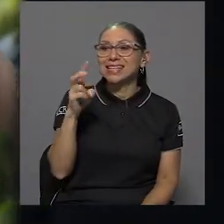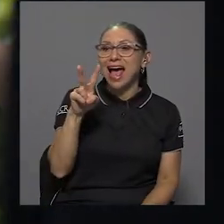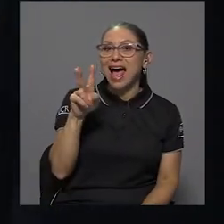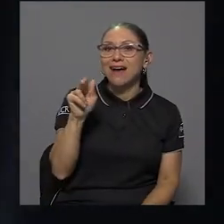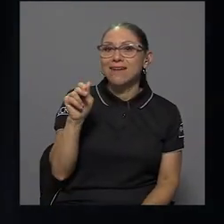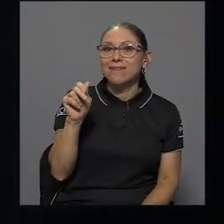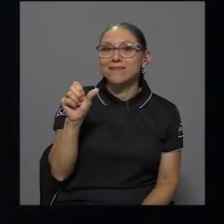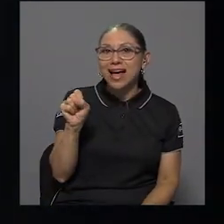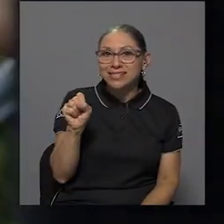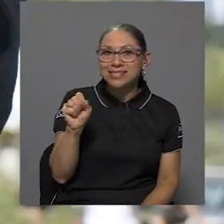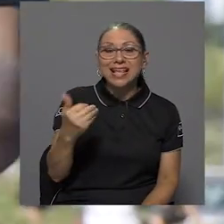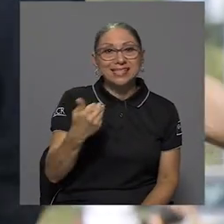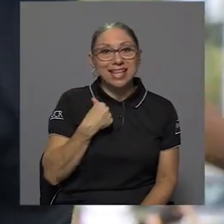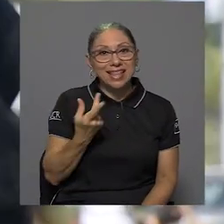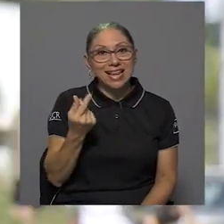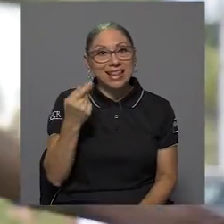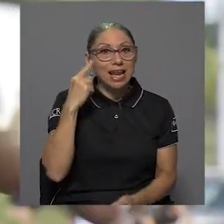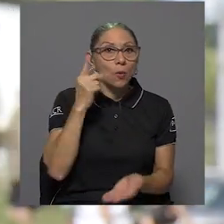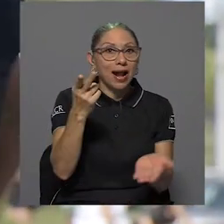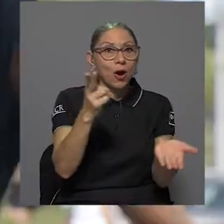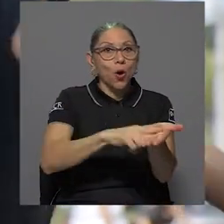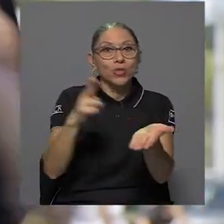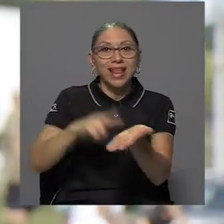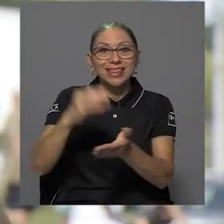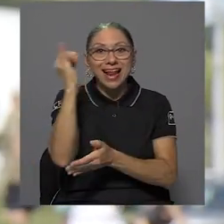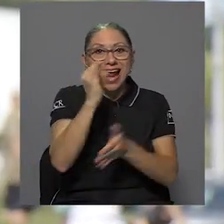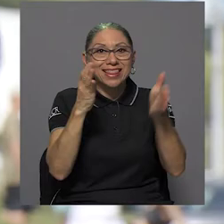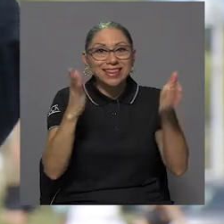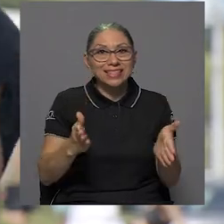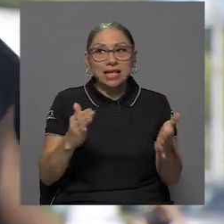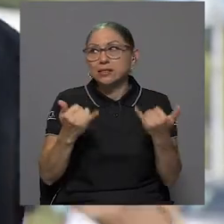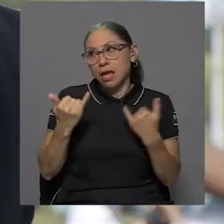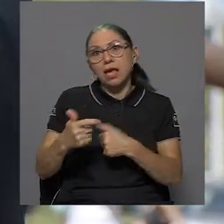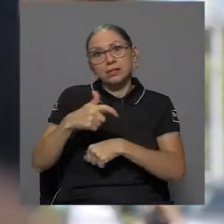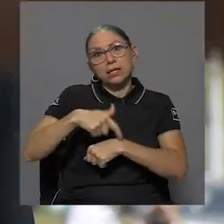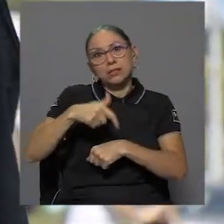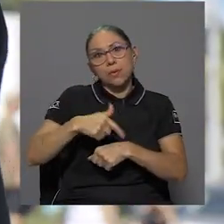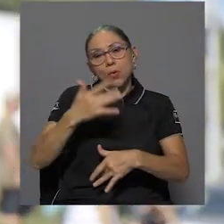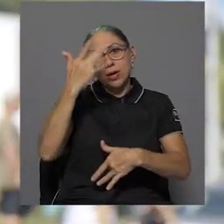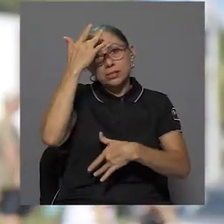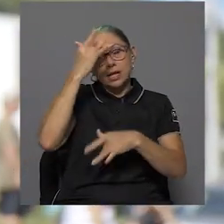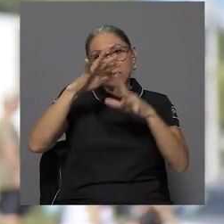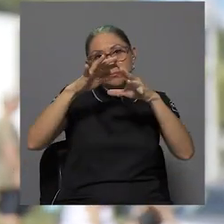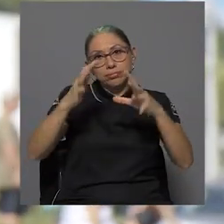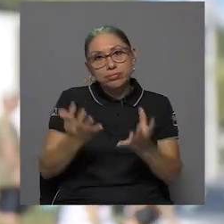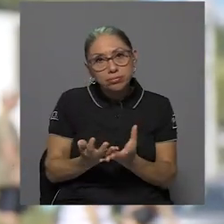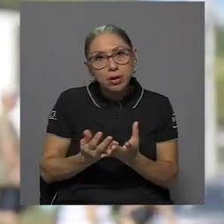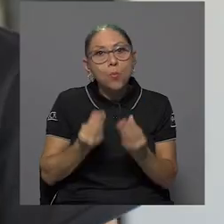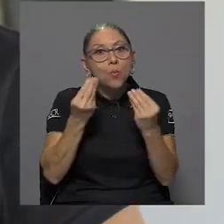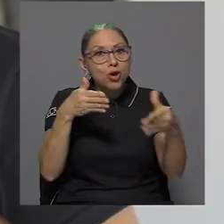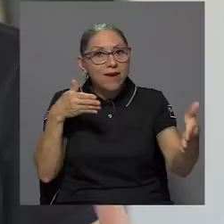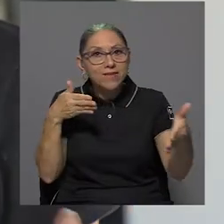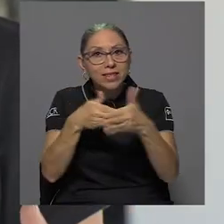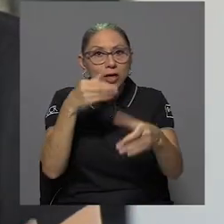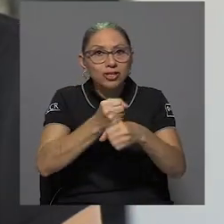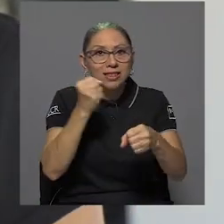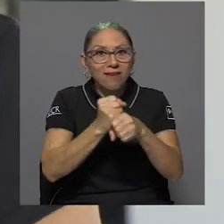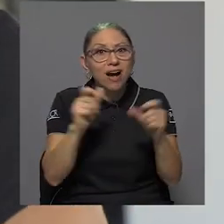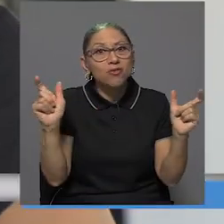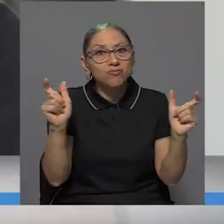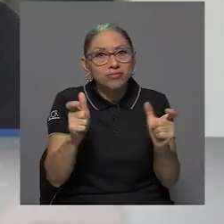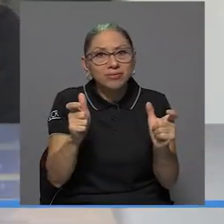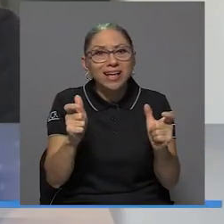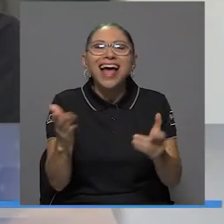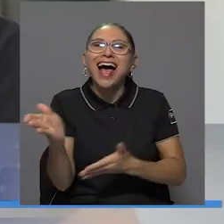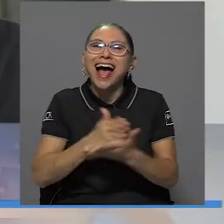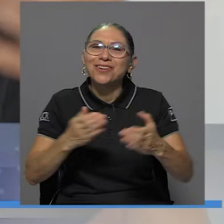también para poder contratar artistas, que en estas épocas también se han visto, digamos, tan afectados en su trabajo. Y por supuesto, algo que